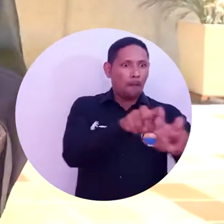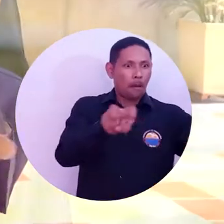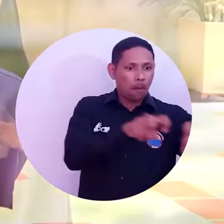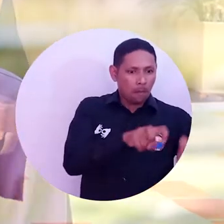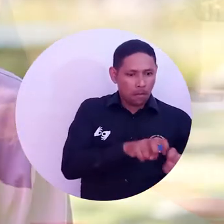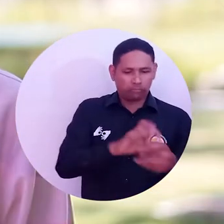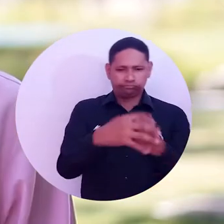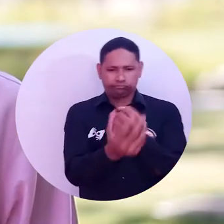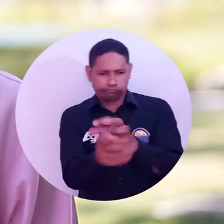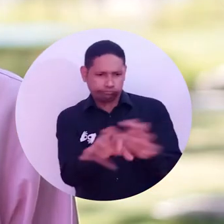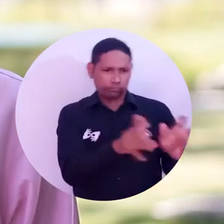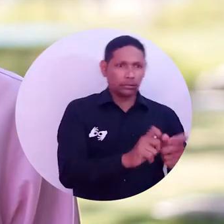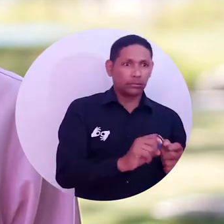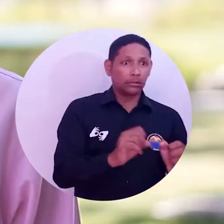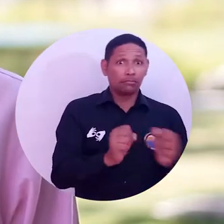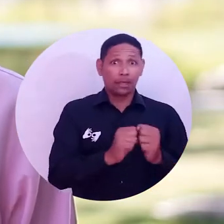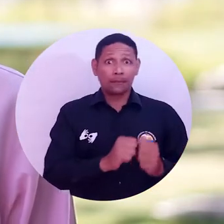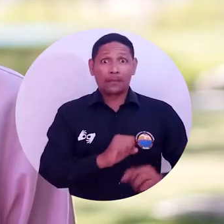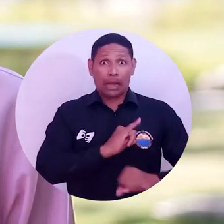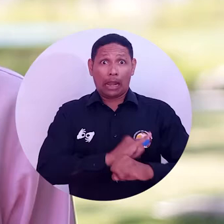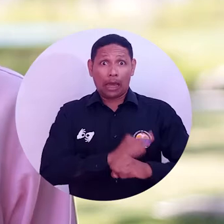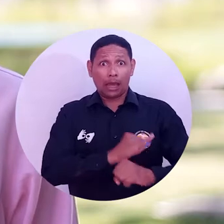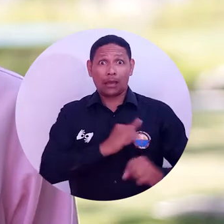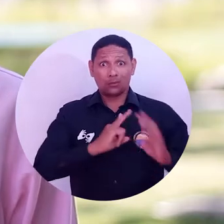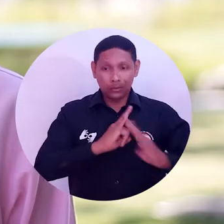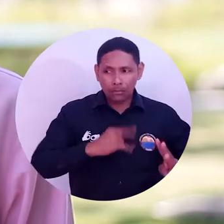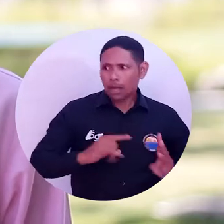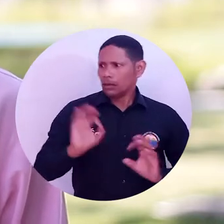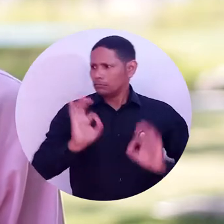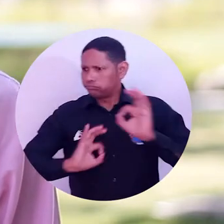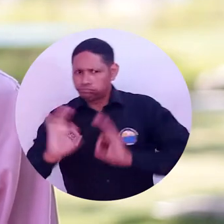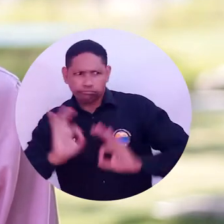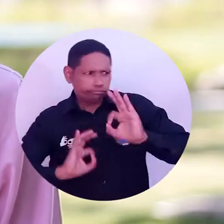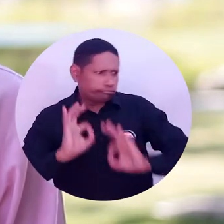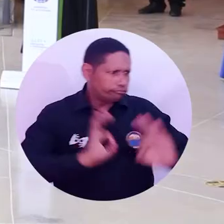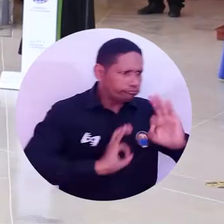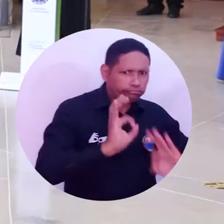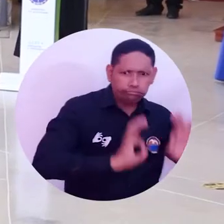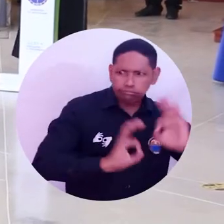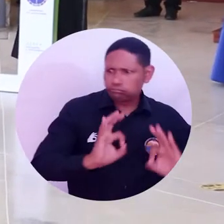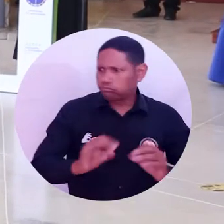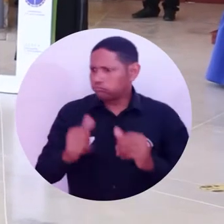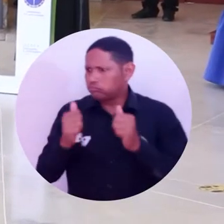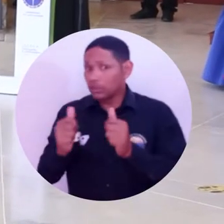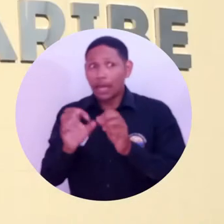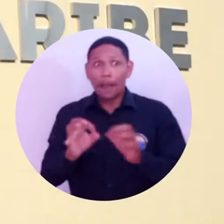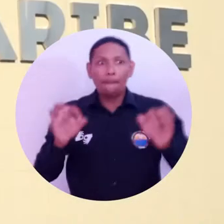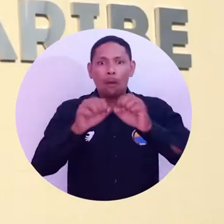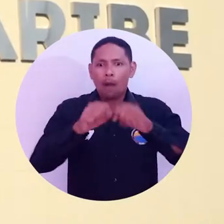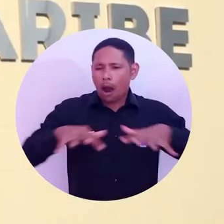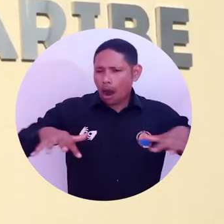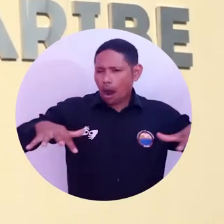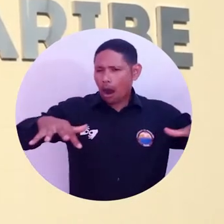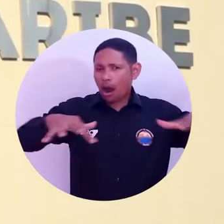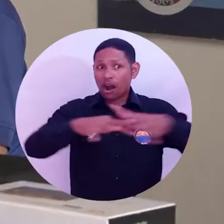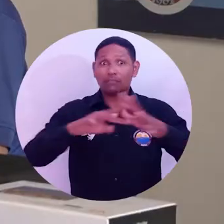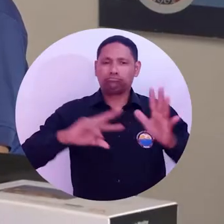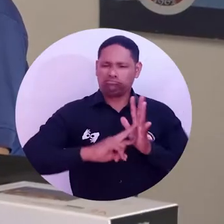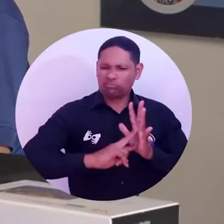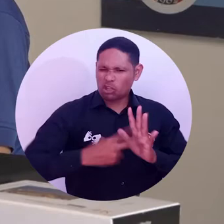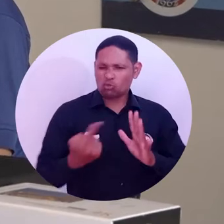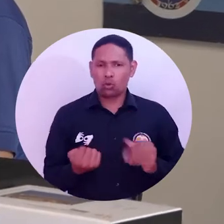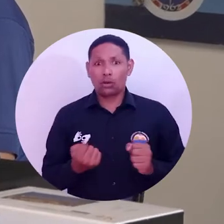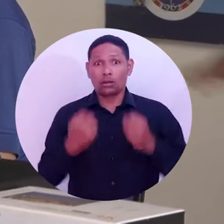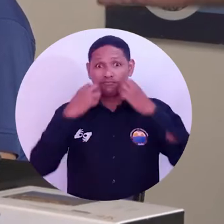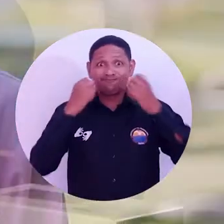institución dispuso de toda la logística para la atención de esta ceremonia, así como su infraestructura física y tecnológica.